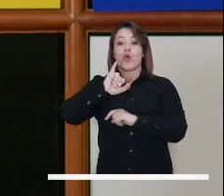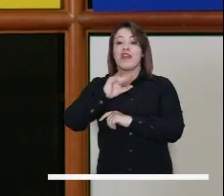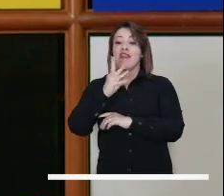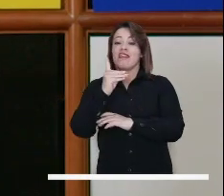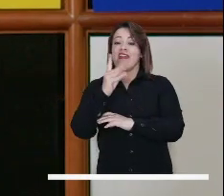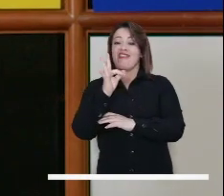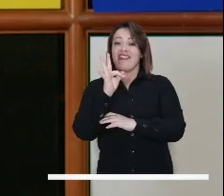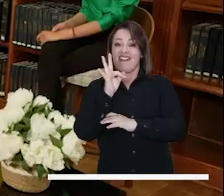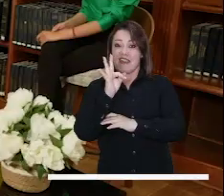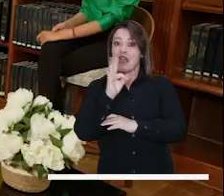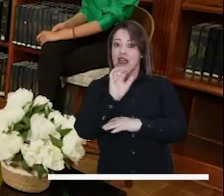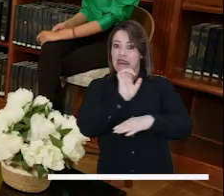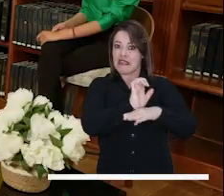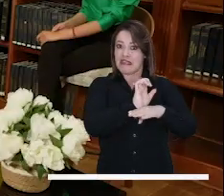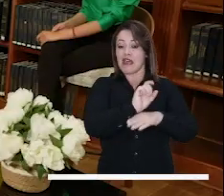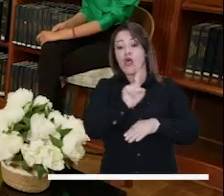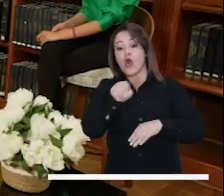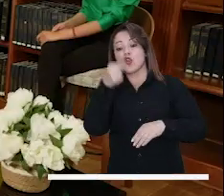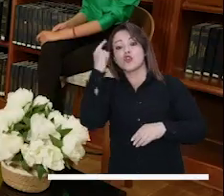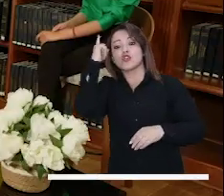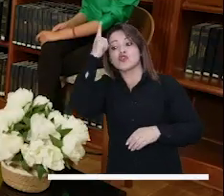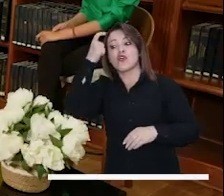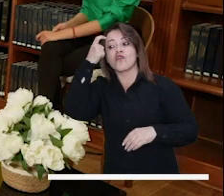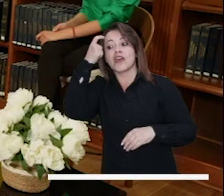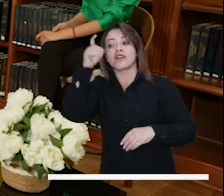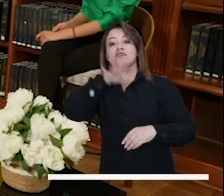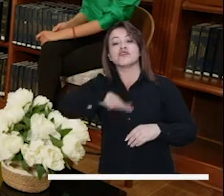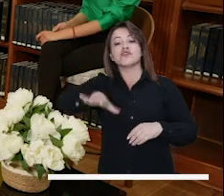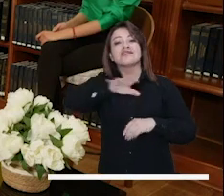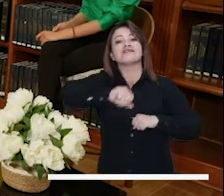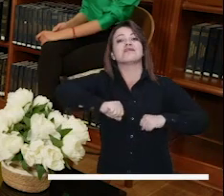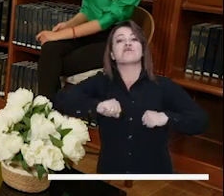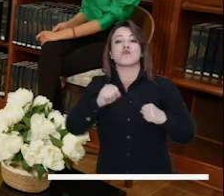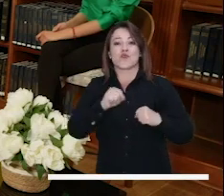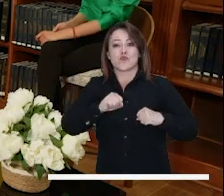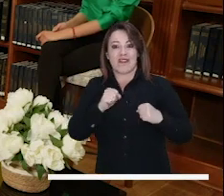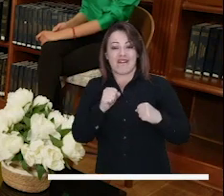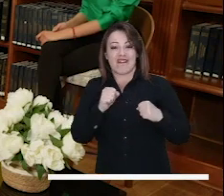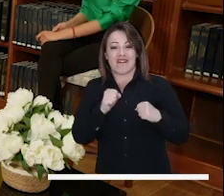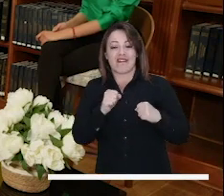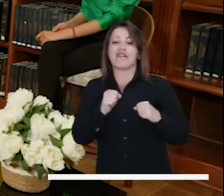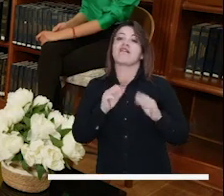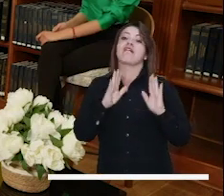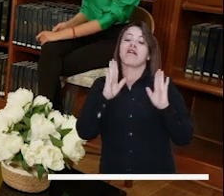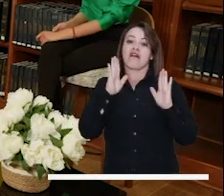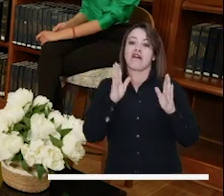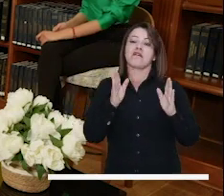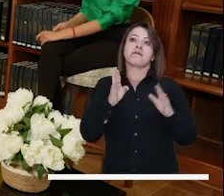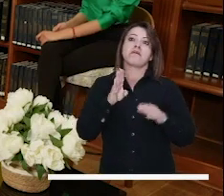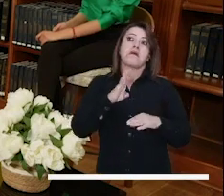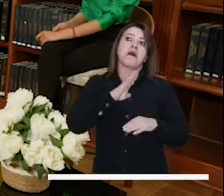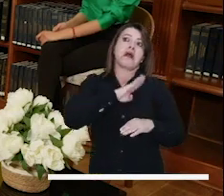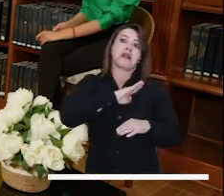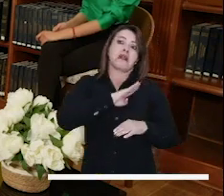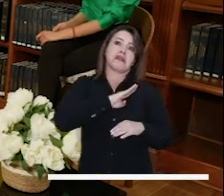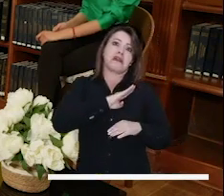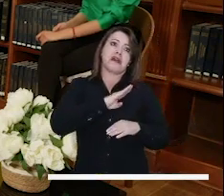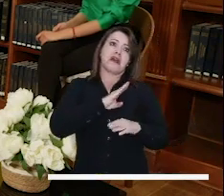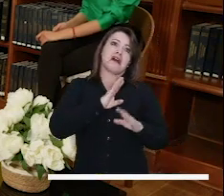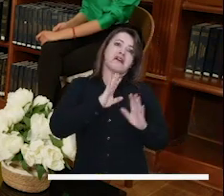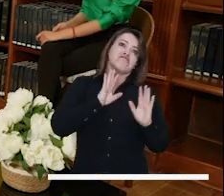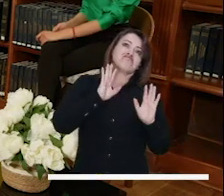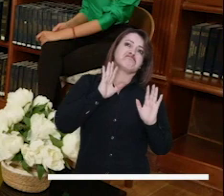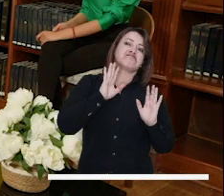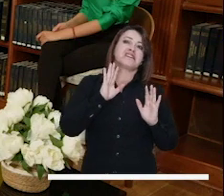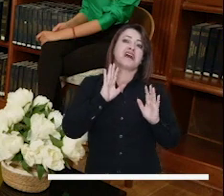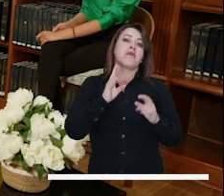desde los gobiernos de Bogotá, digamos que la alcaldía presente, pues